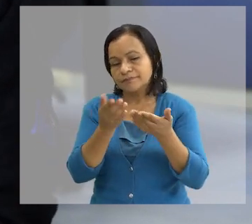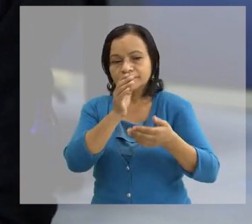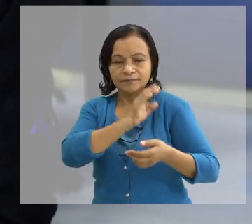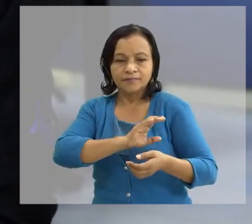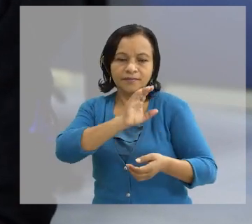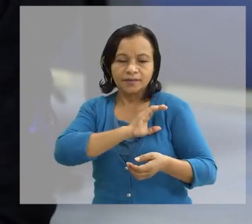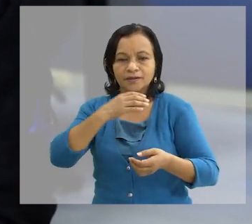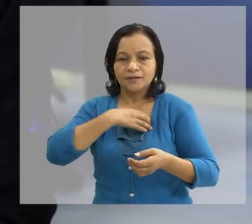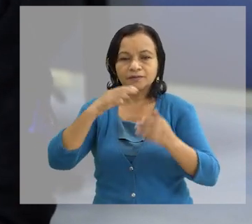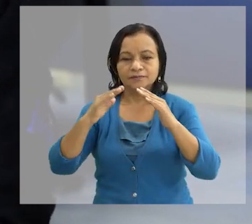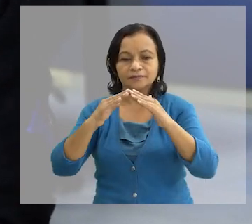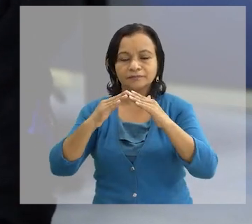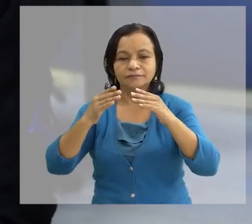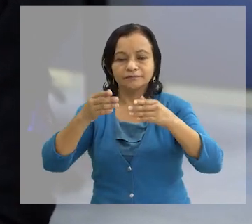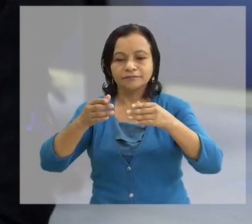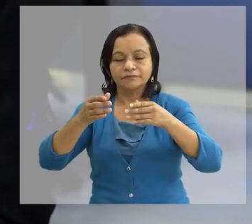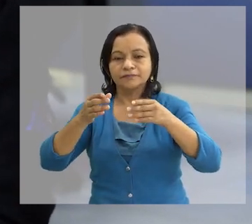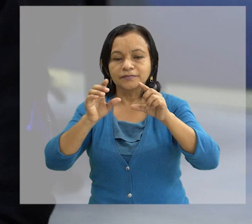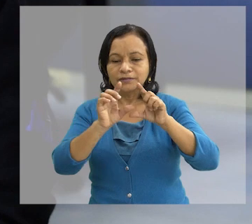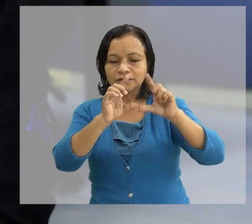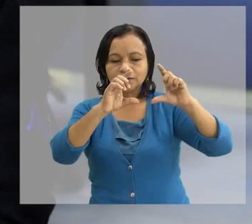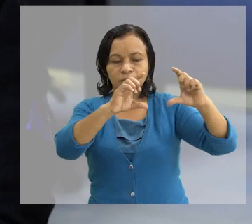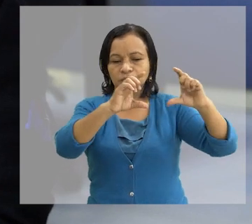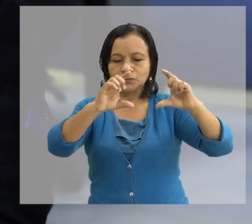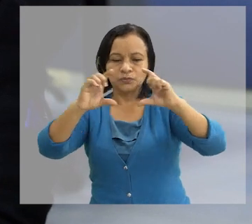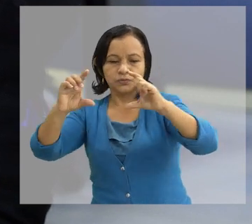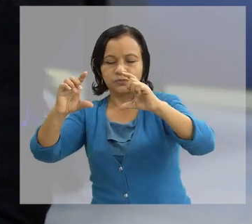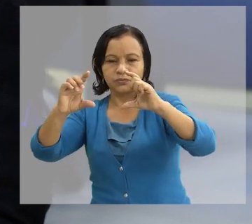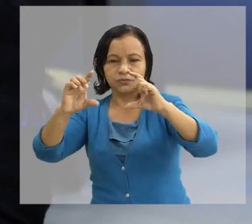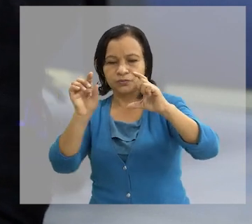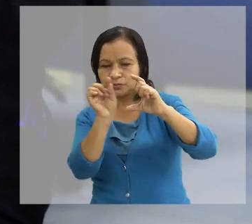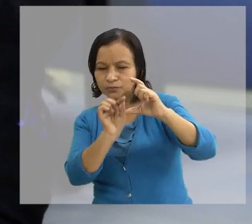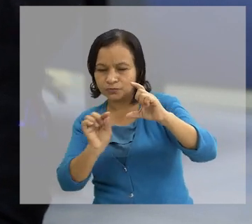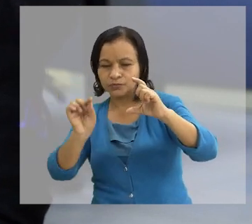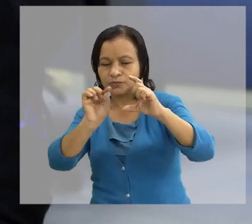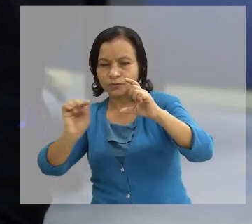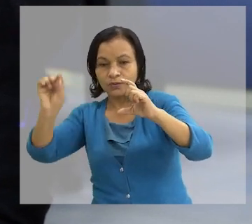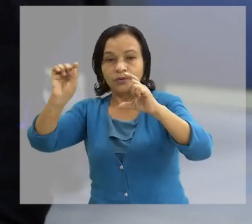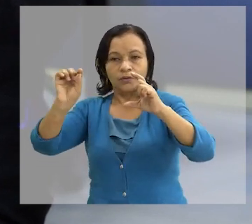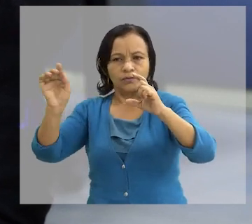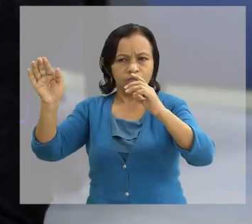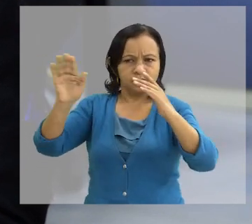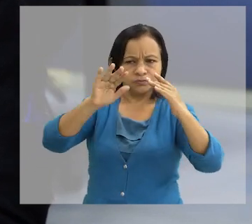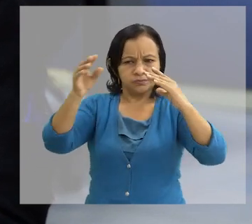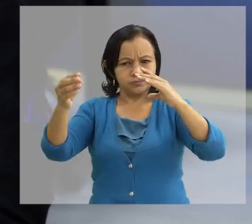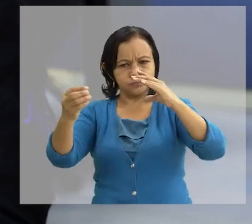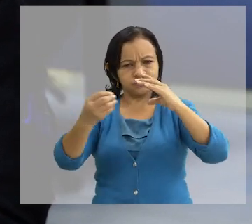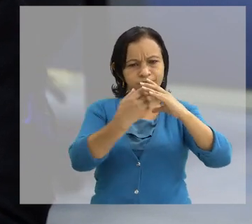a colocar ladrillos decorados con abertura Esto ocasiona de que los aires o los vientos